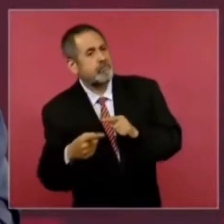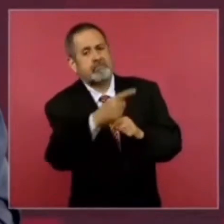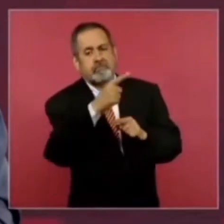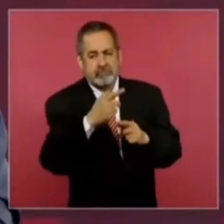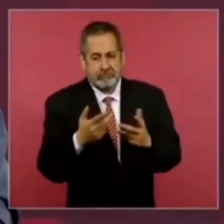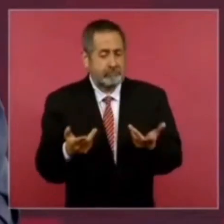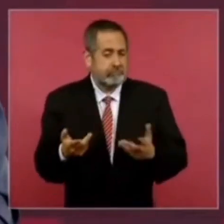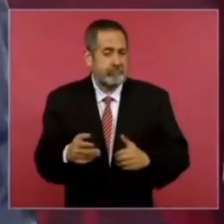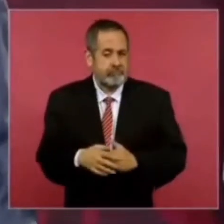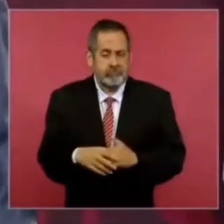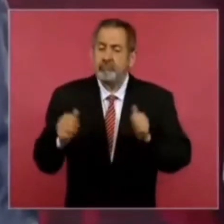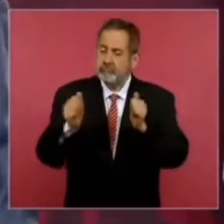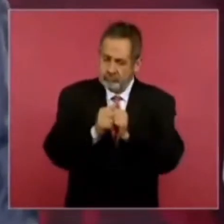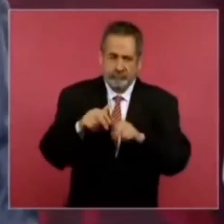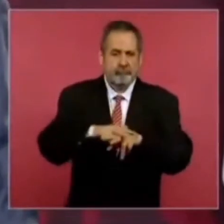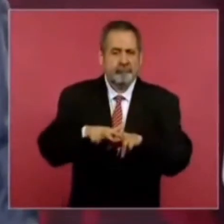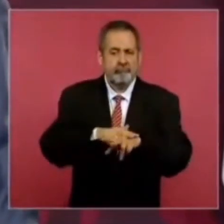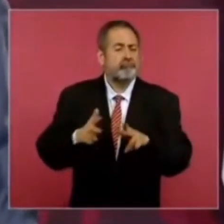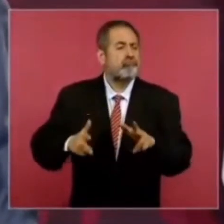en tren